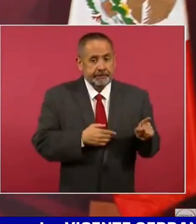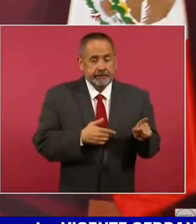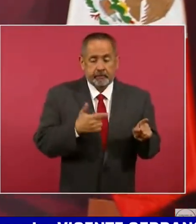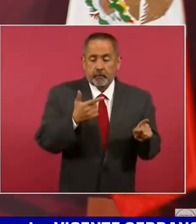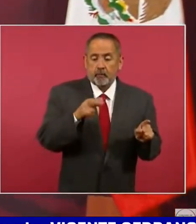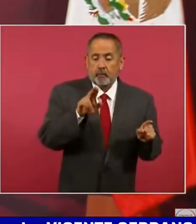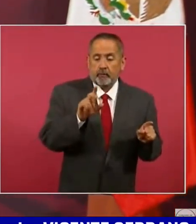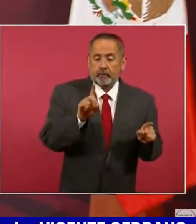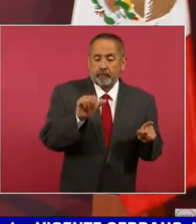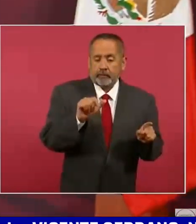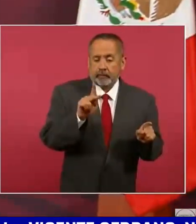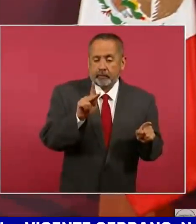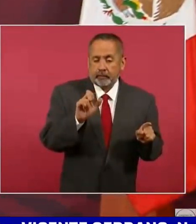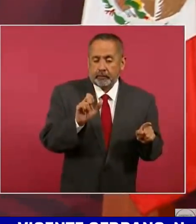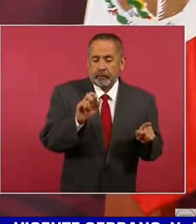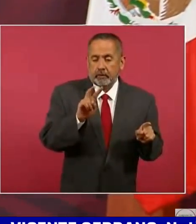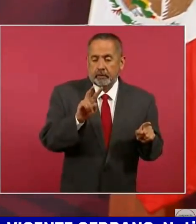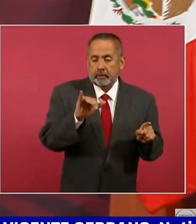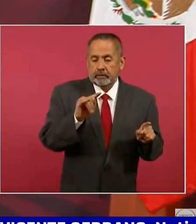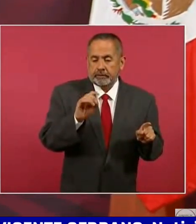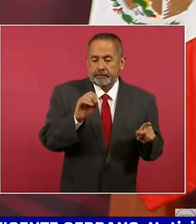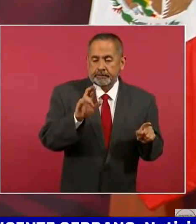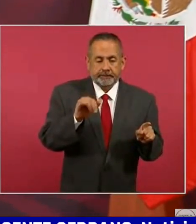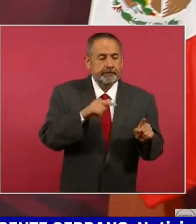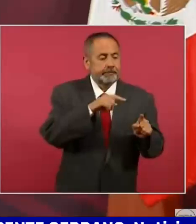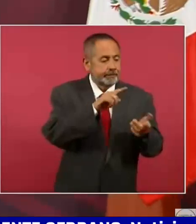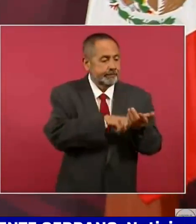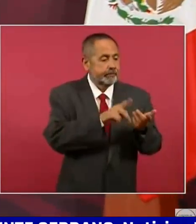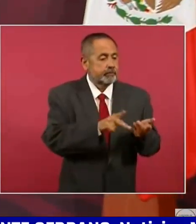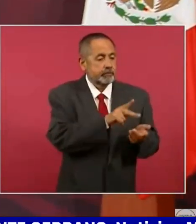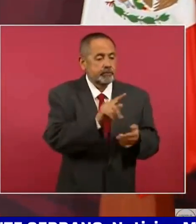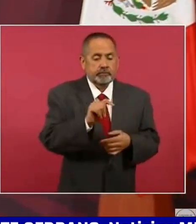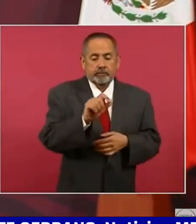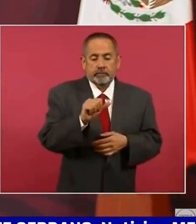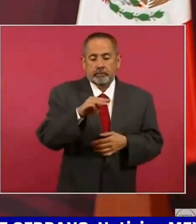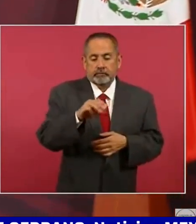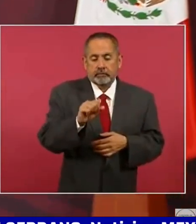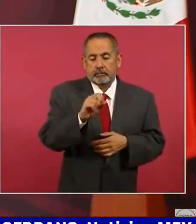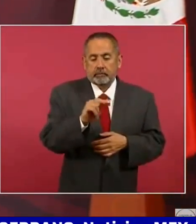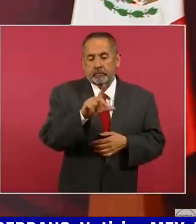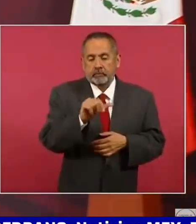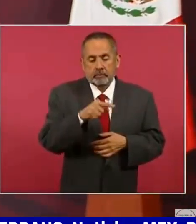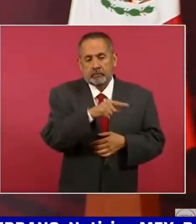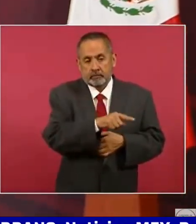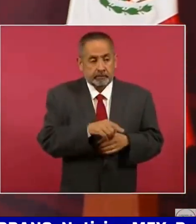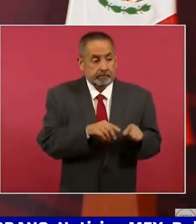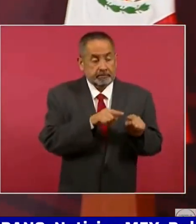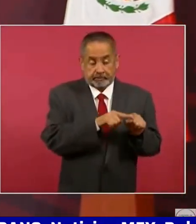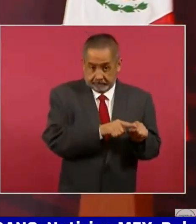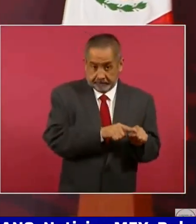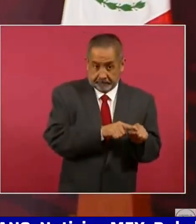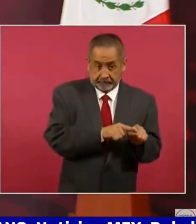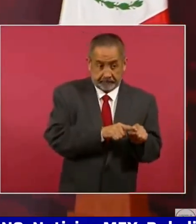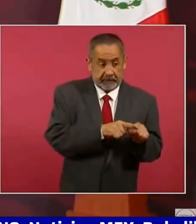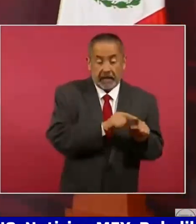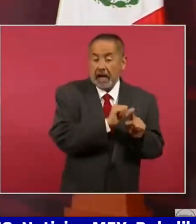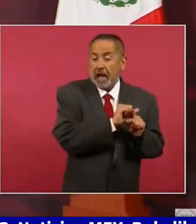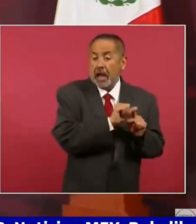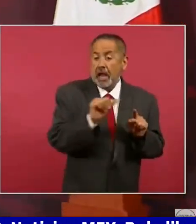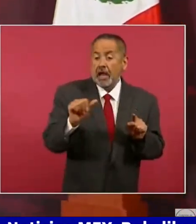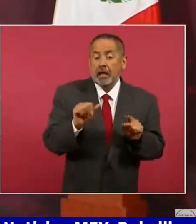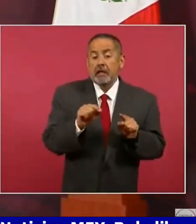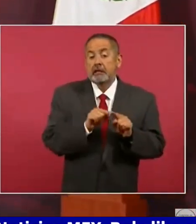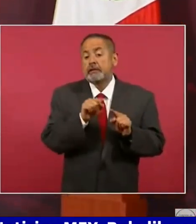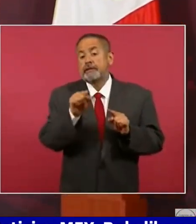Guadalupe Victoria, en Tamazula-Durango. Ese camino va de Tamazula a